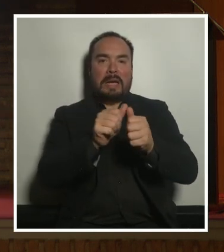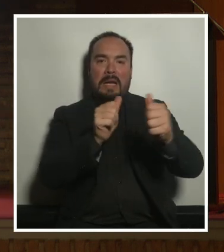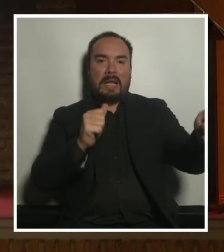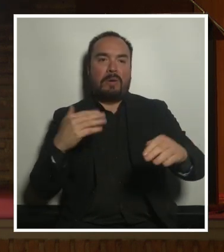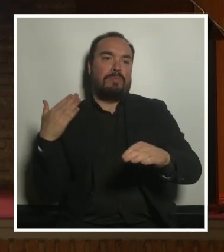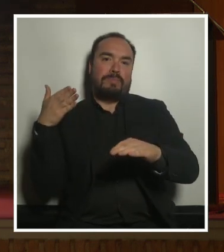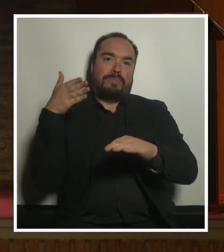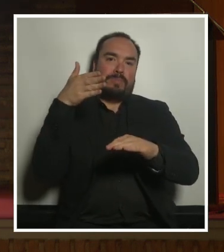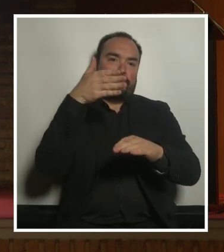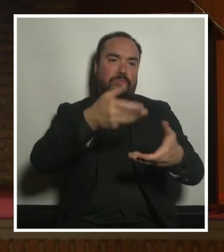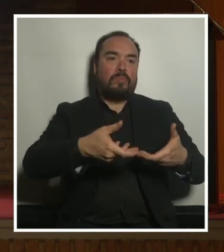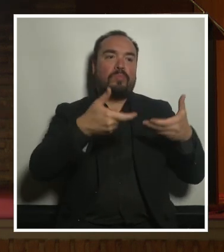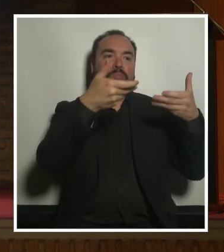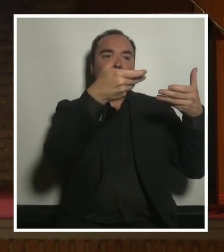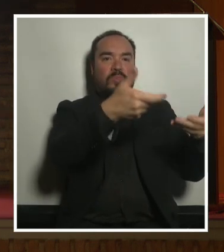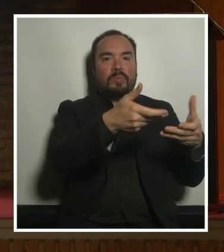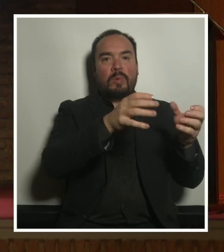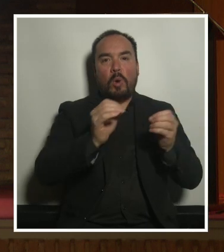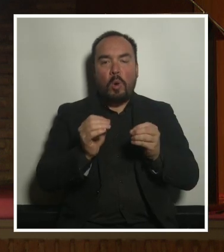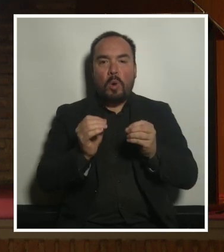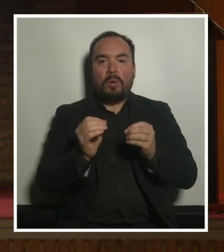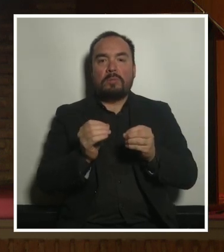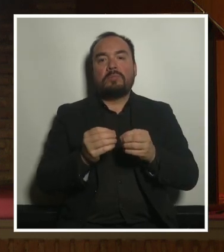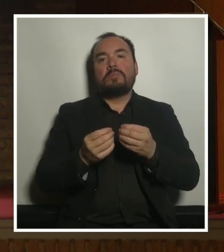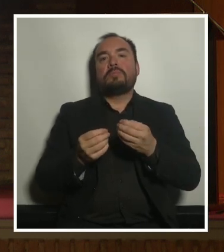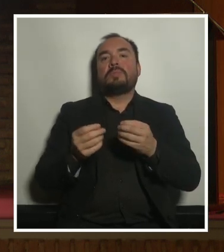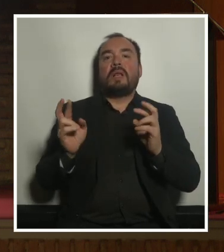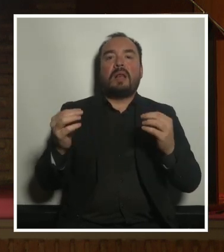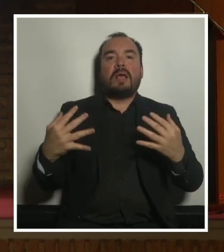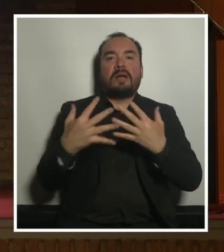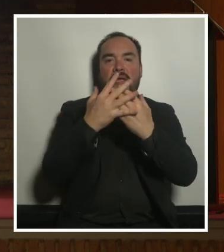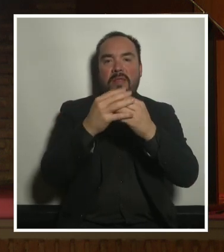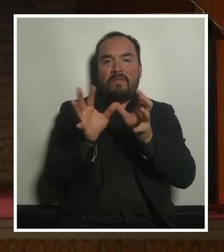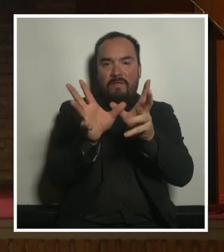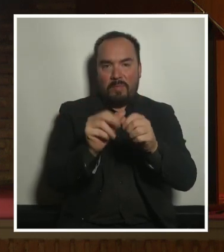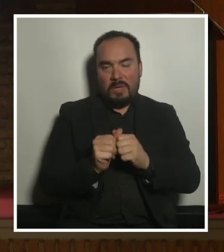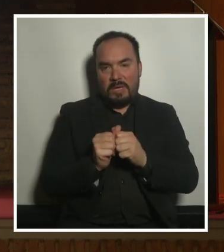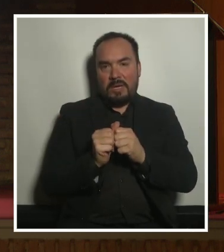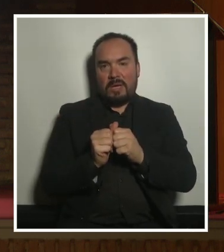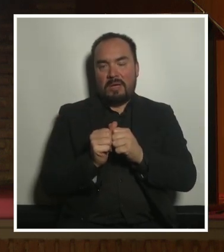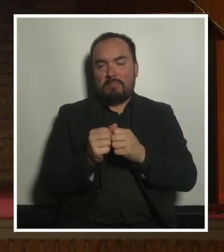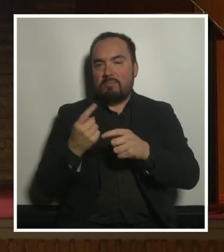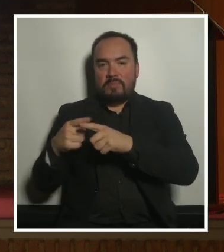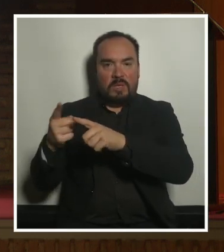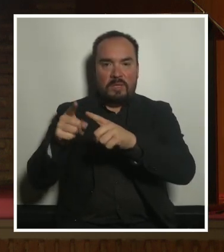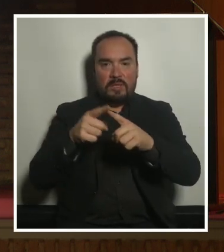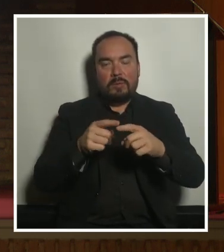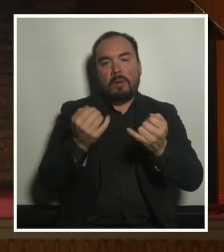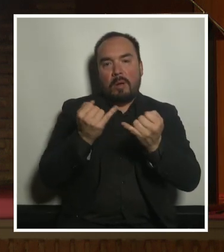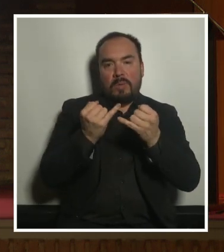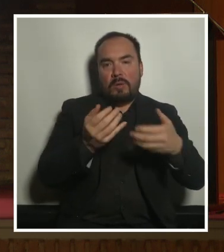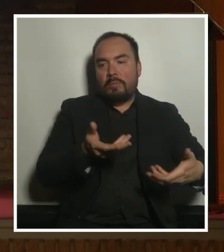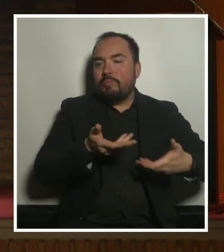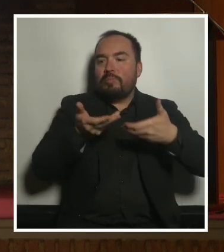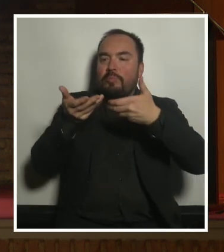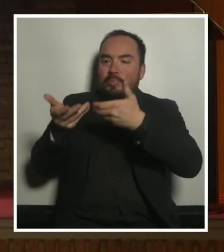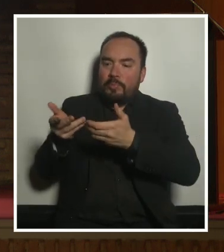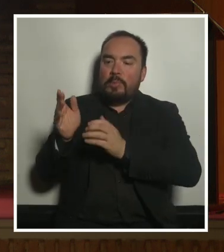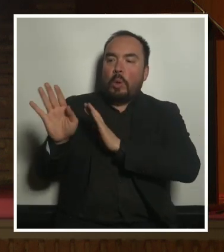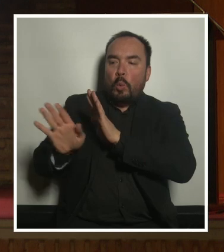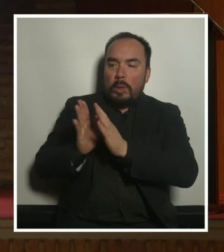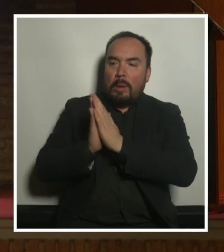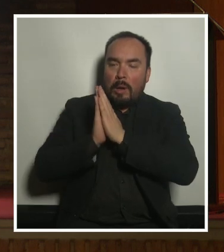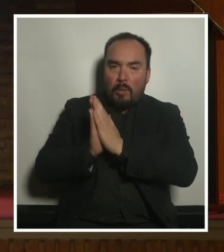social sea familia sea redes afectivas sea redes de apoyo mutuo